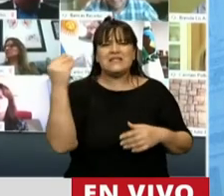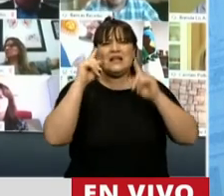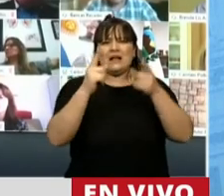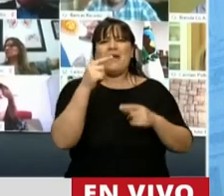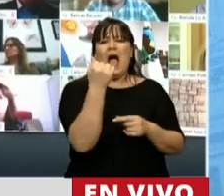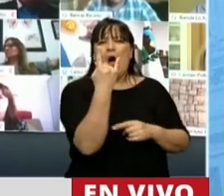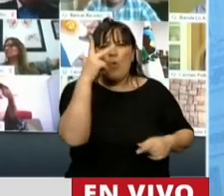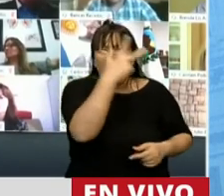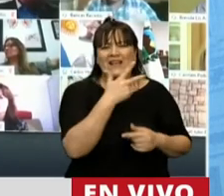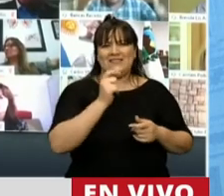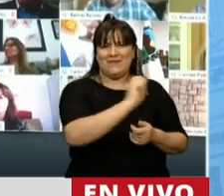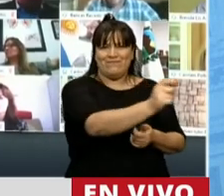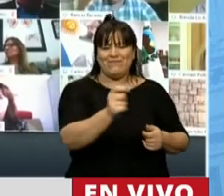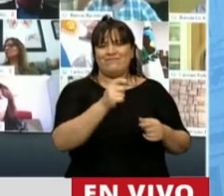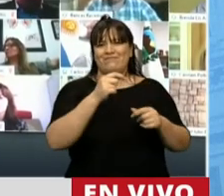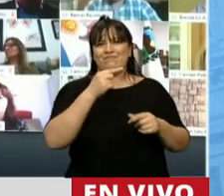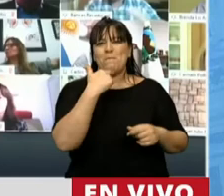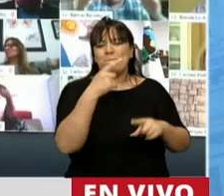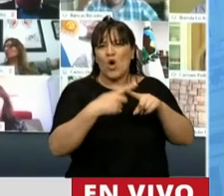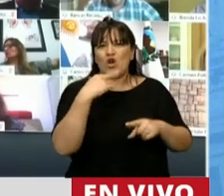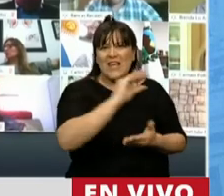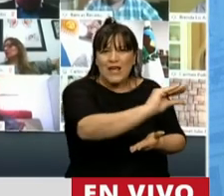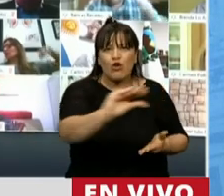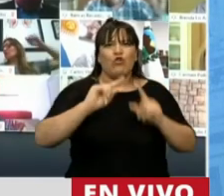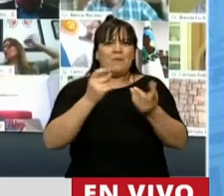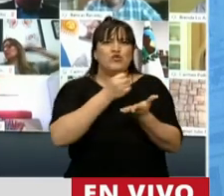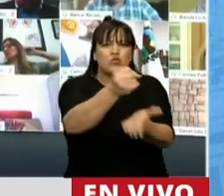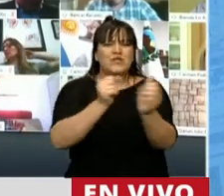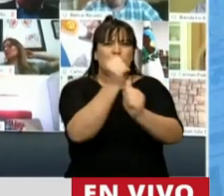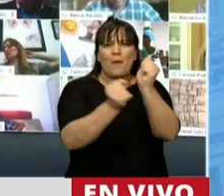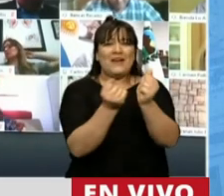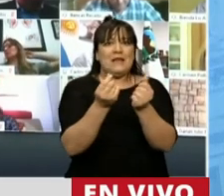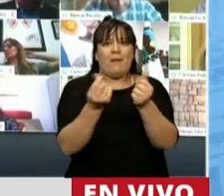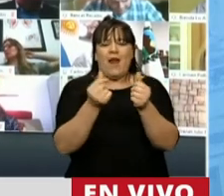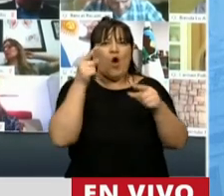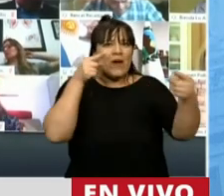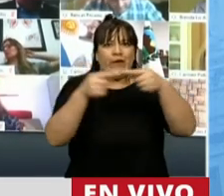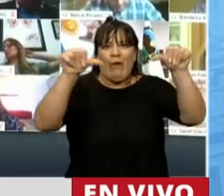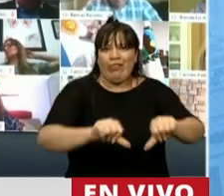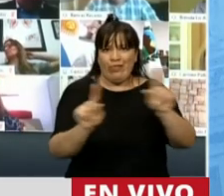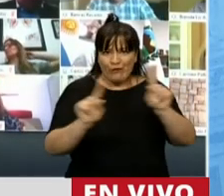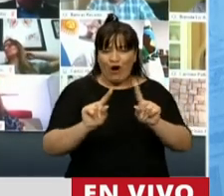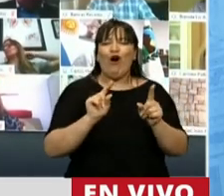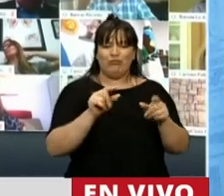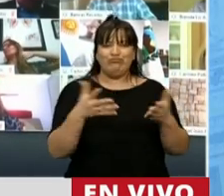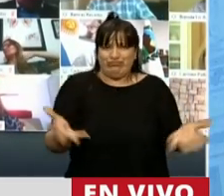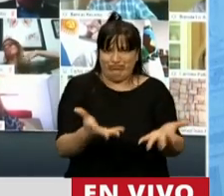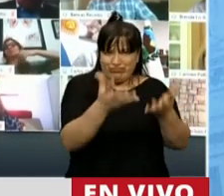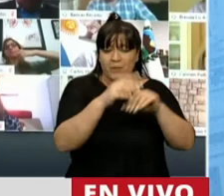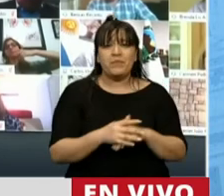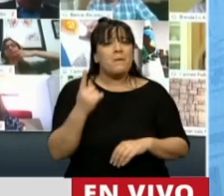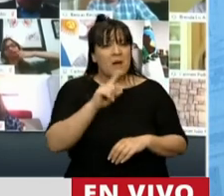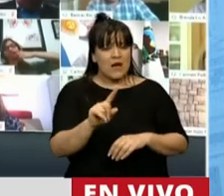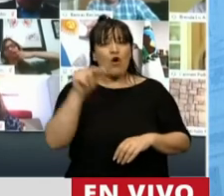UAH, los subsidios a empresas para que no se caigan. Pero no tenga dudas, señor presidente, que ahora